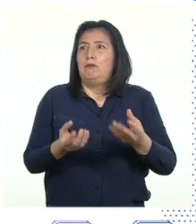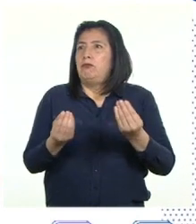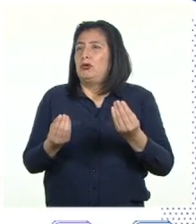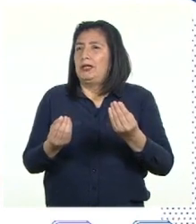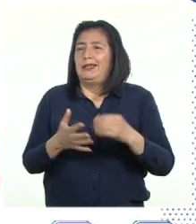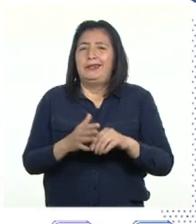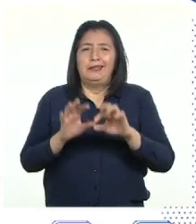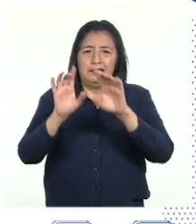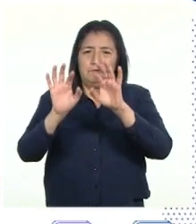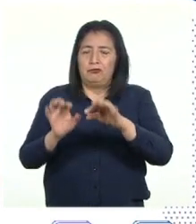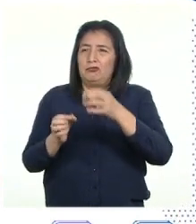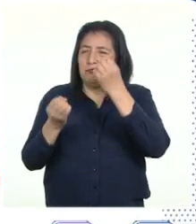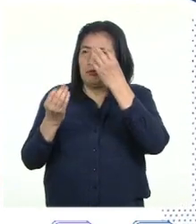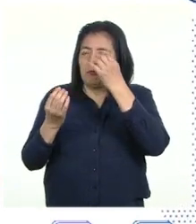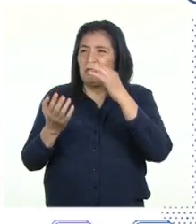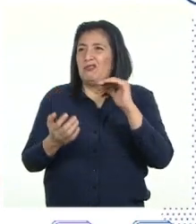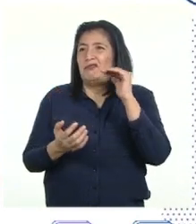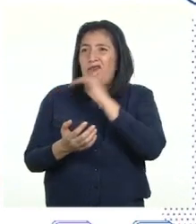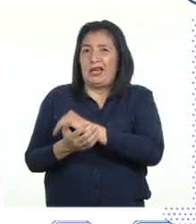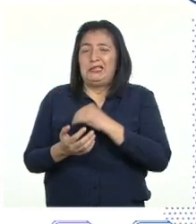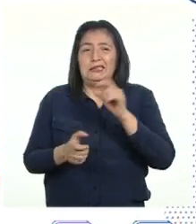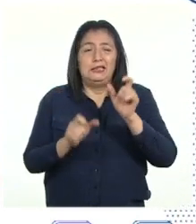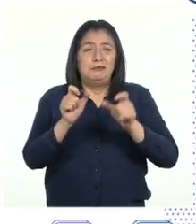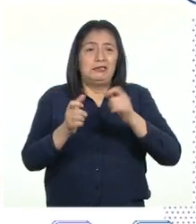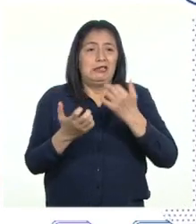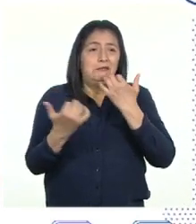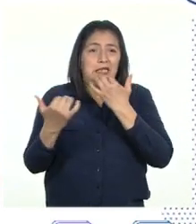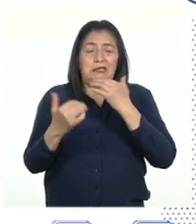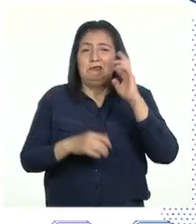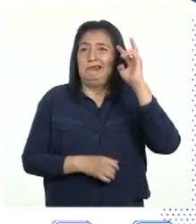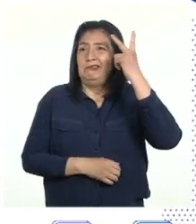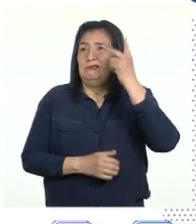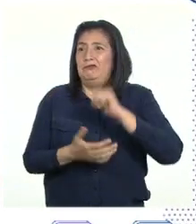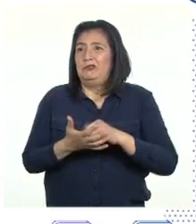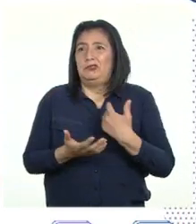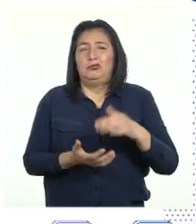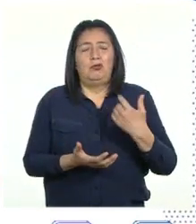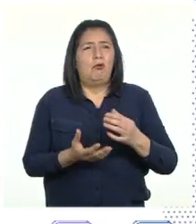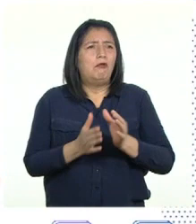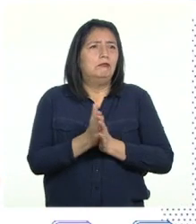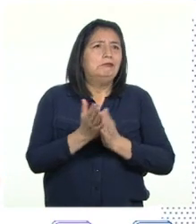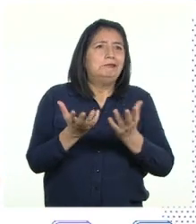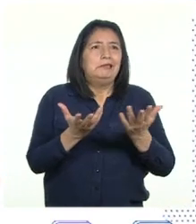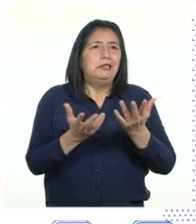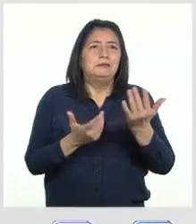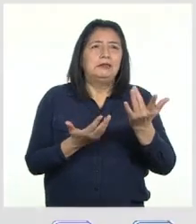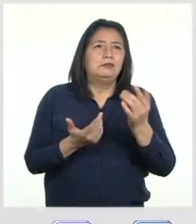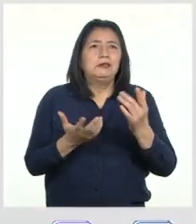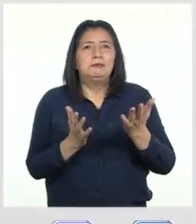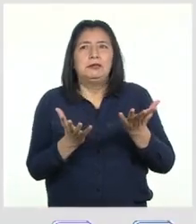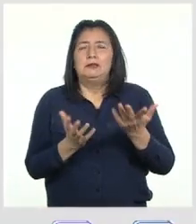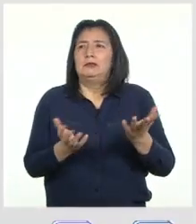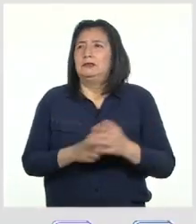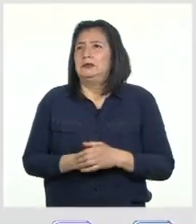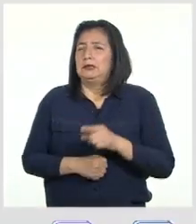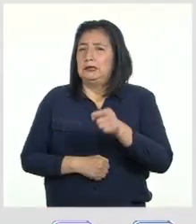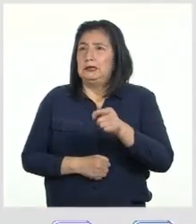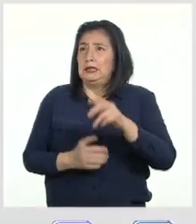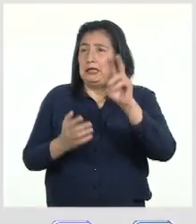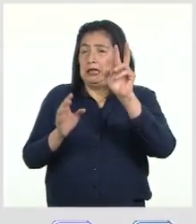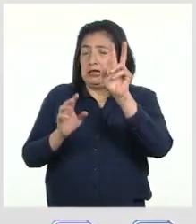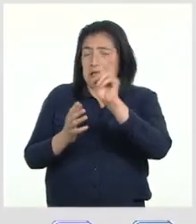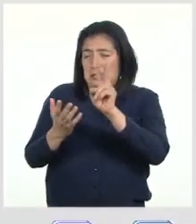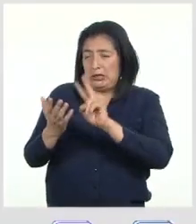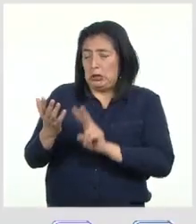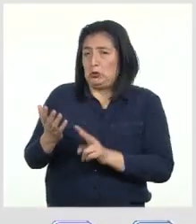contenidos falsos pueden ocasionar miedo, confusión o falsas expectativas en las personas A partir de esta lectura